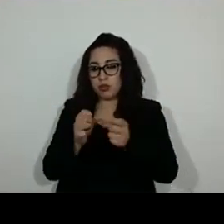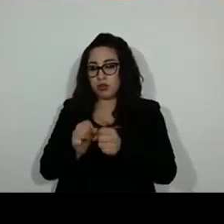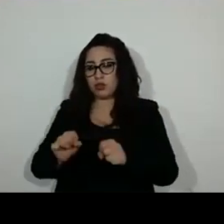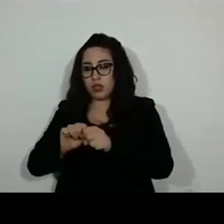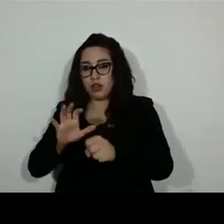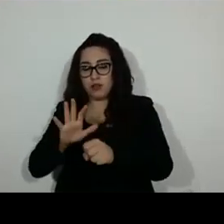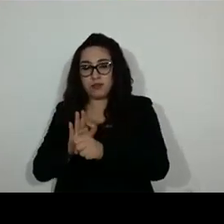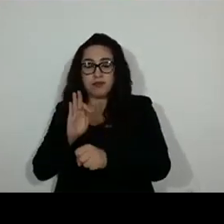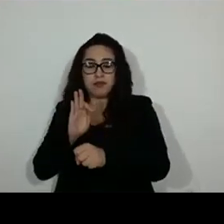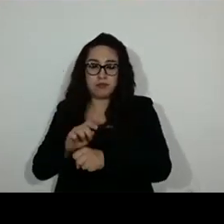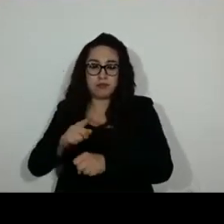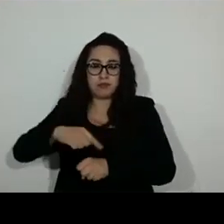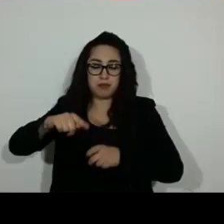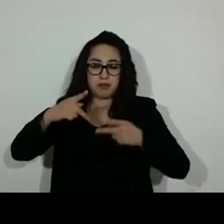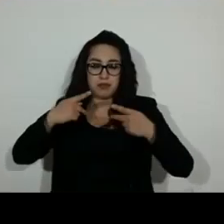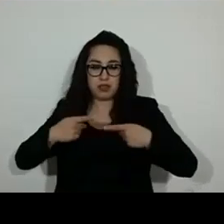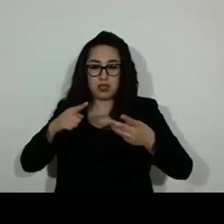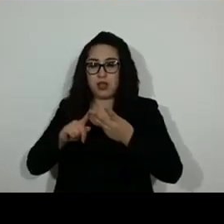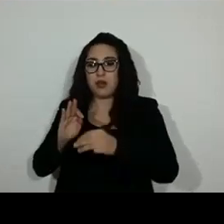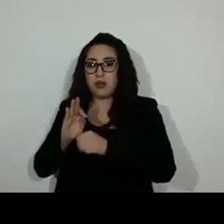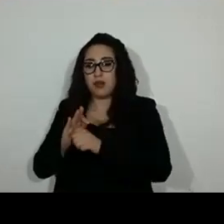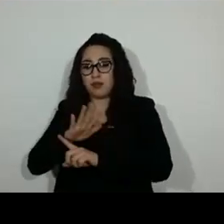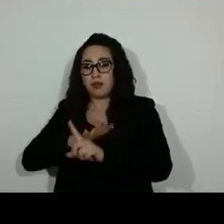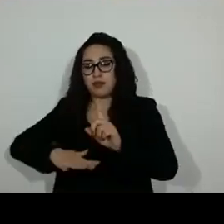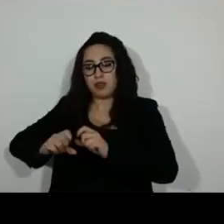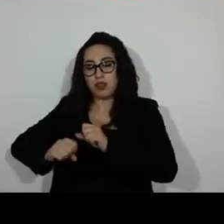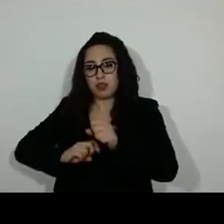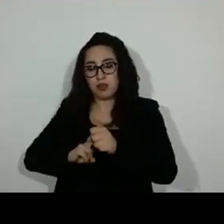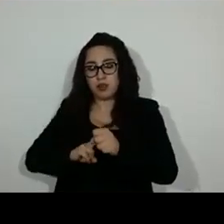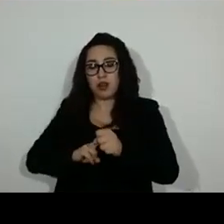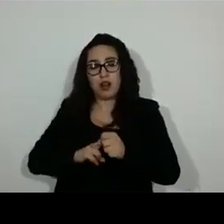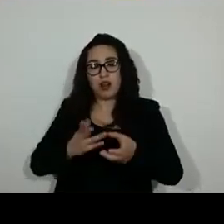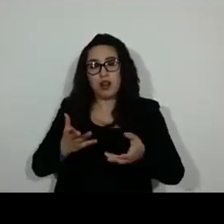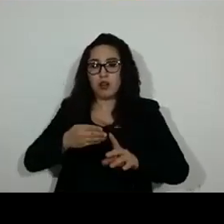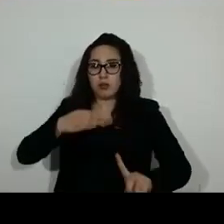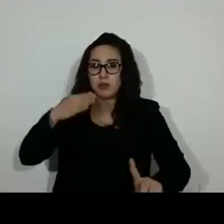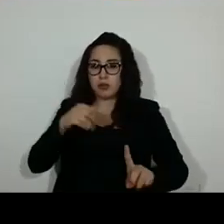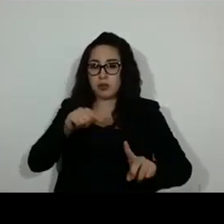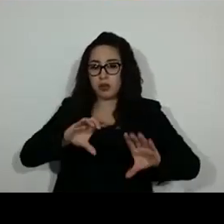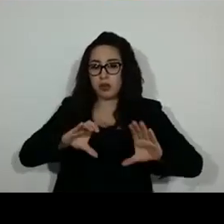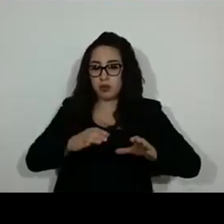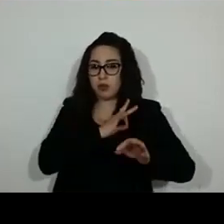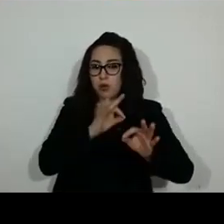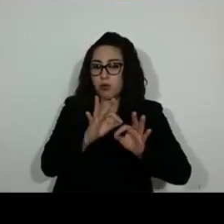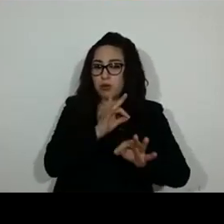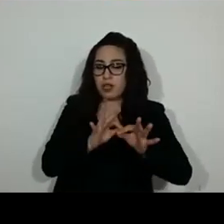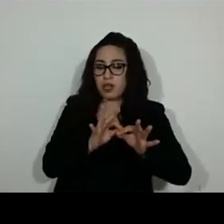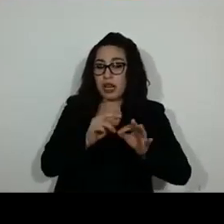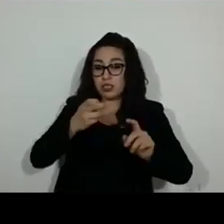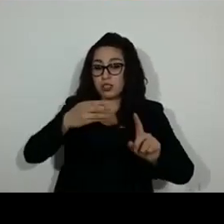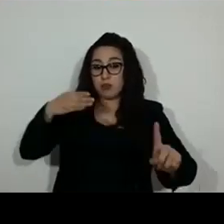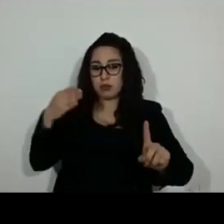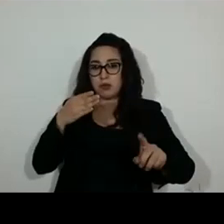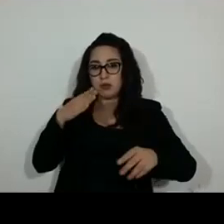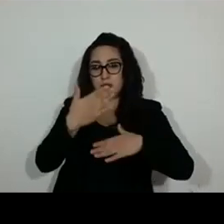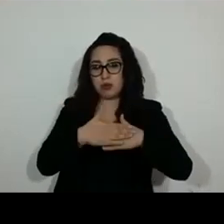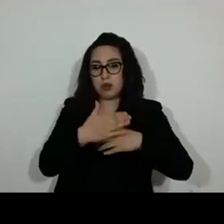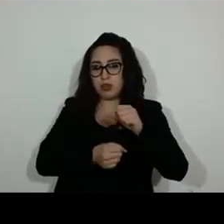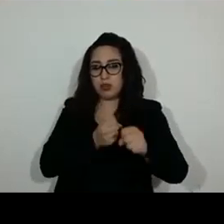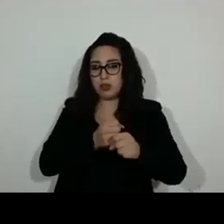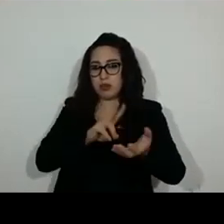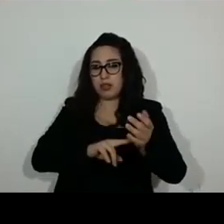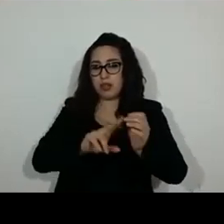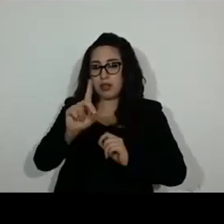es que este Congreso pueda coadyuvar con el cumplimiento de los objetivos de esta Agenda, estableciendo un elemento de estudio